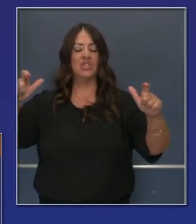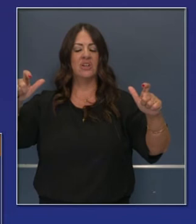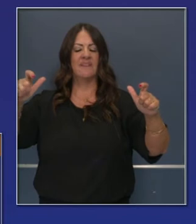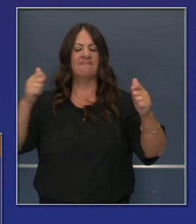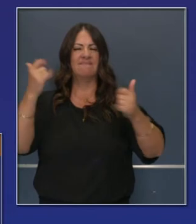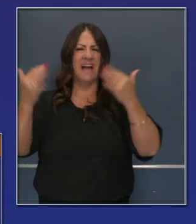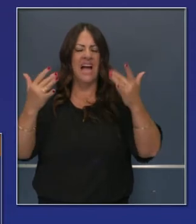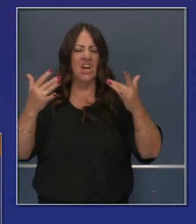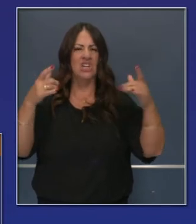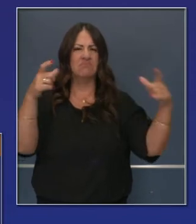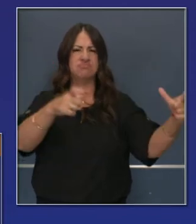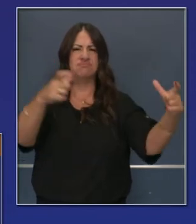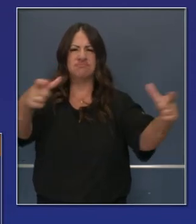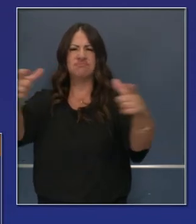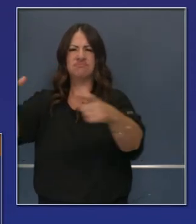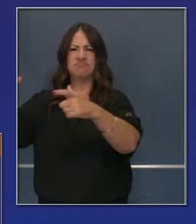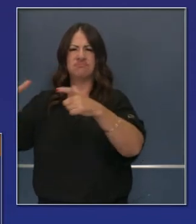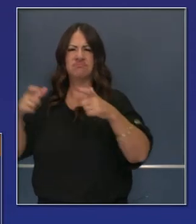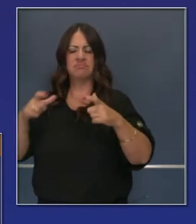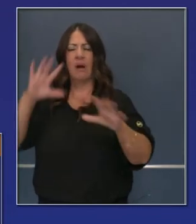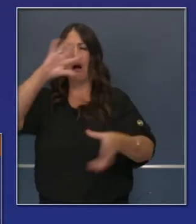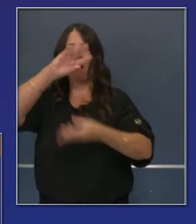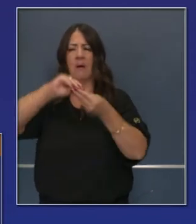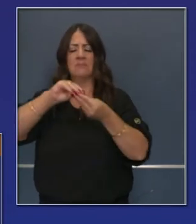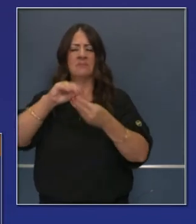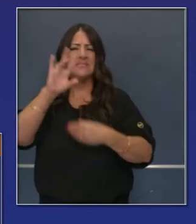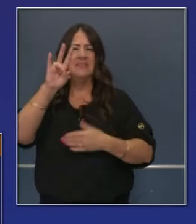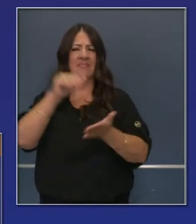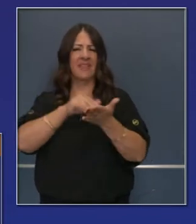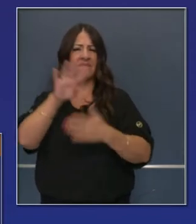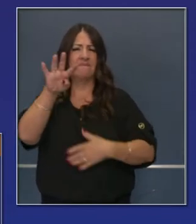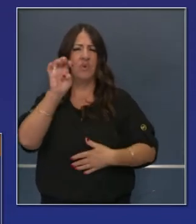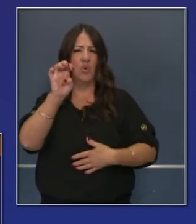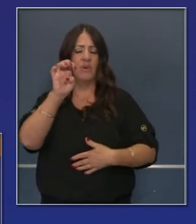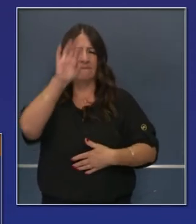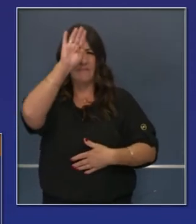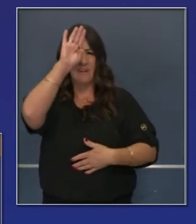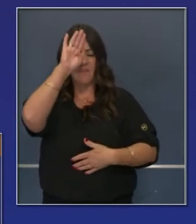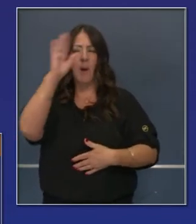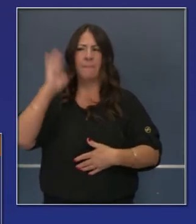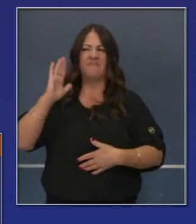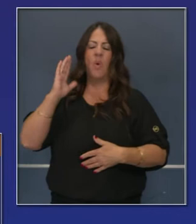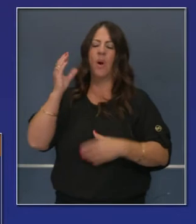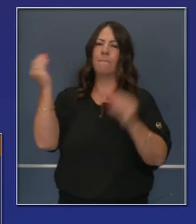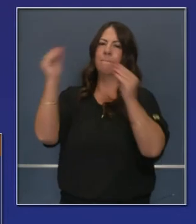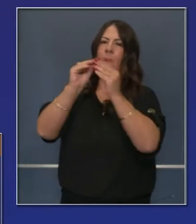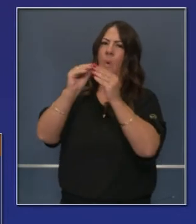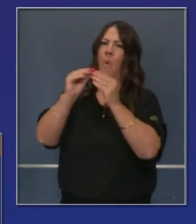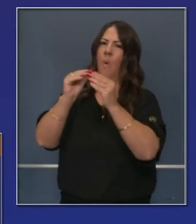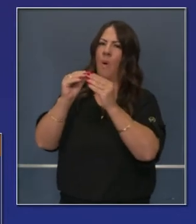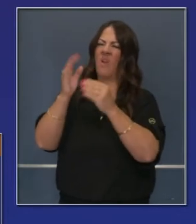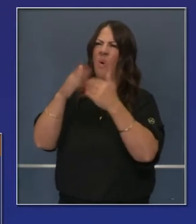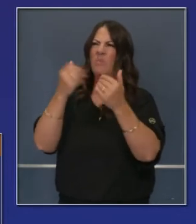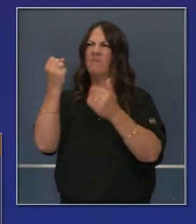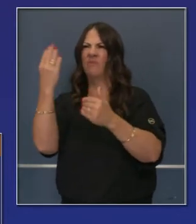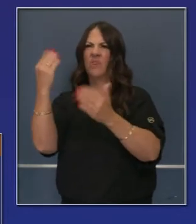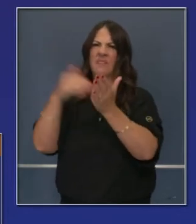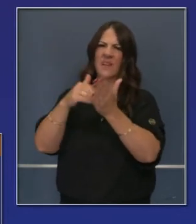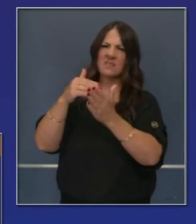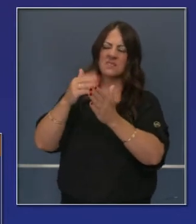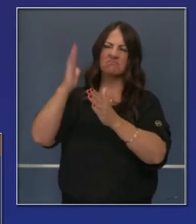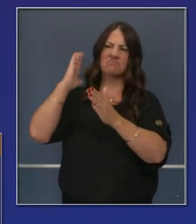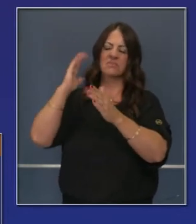eran 7.400 bomberos que están luchando contra estos incendios. Significativo en cuanto a